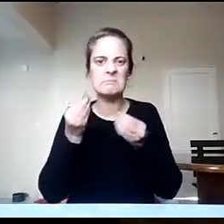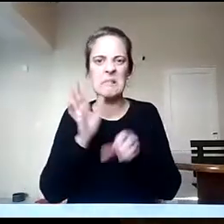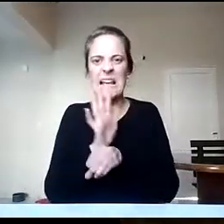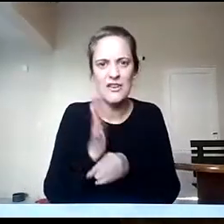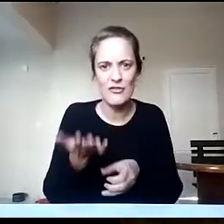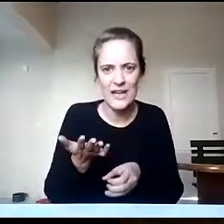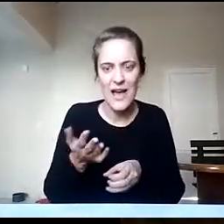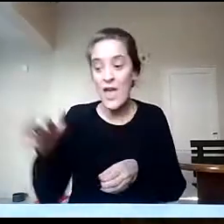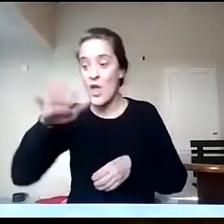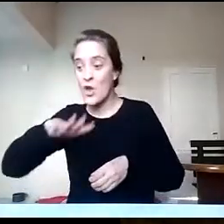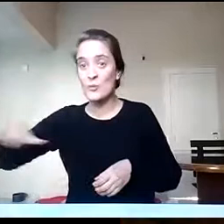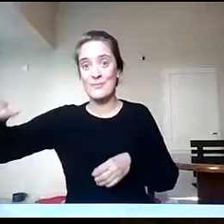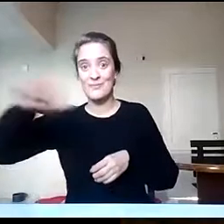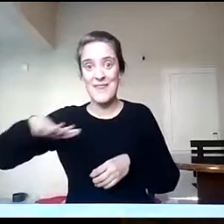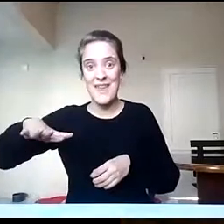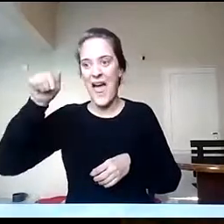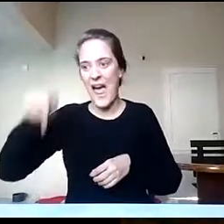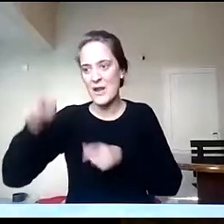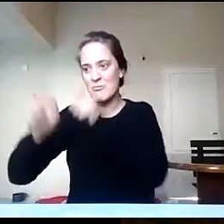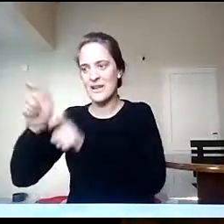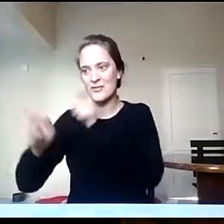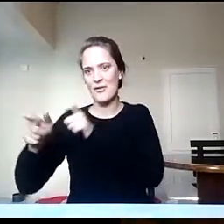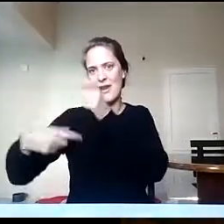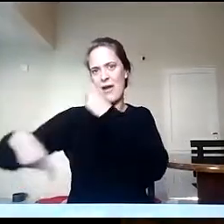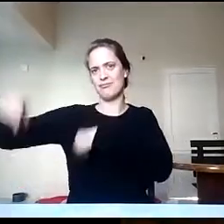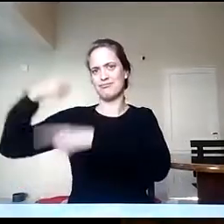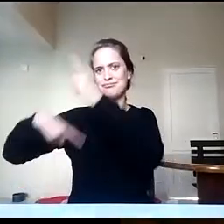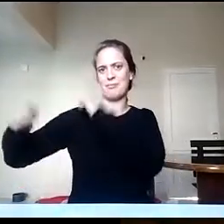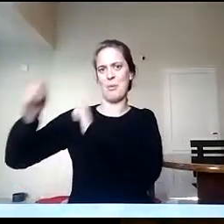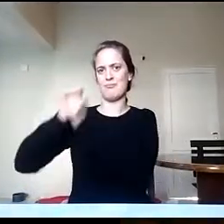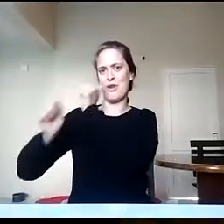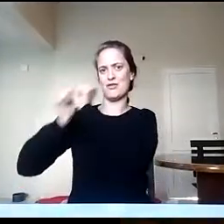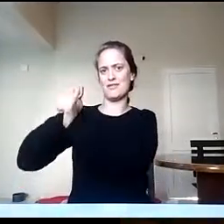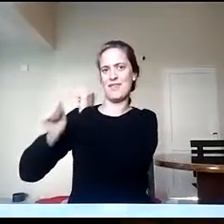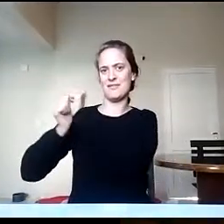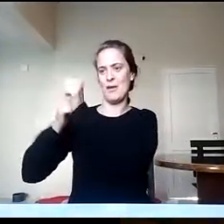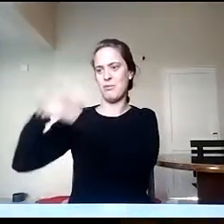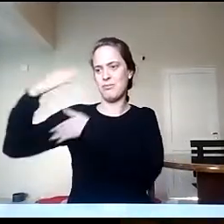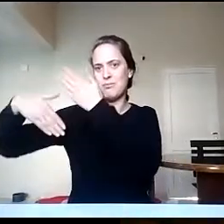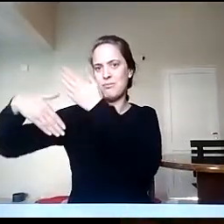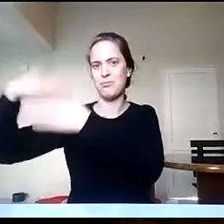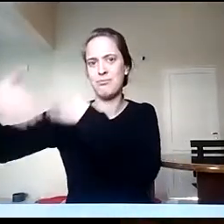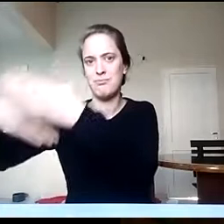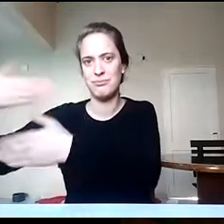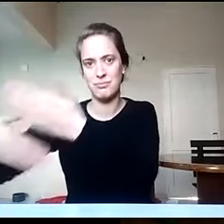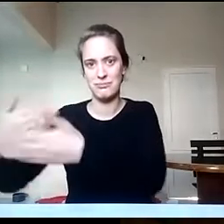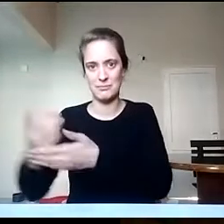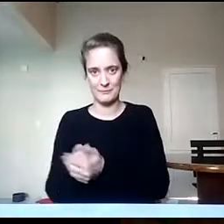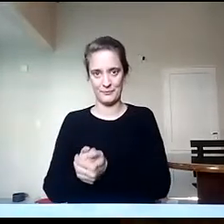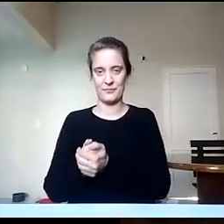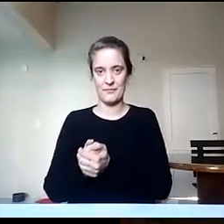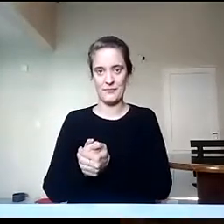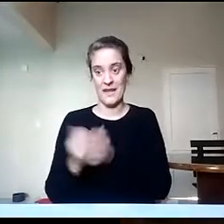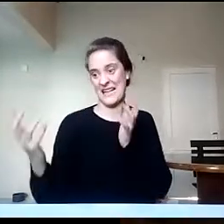de los procesos sociales. Esto que decíamos recién, que claramente la geografía es una ciencia social. Su preocupación central es